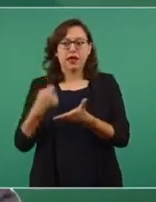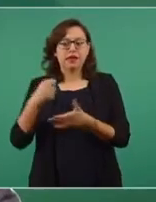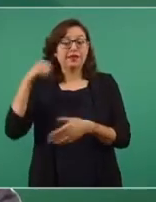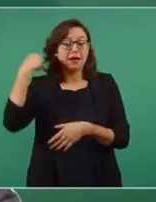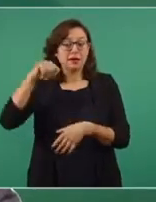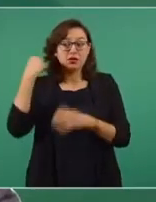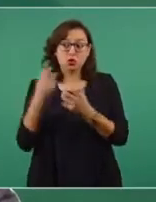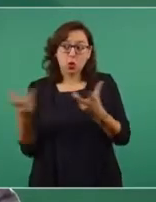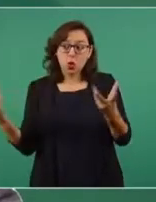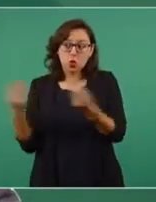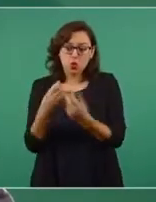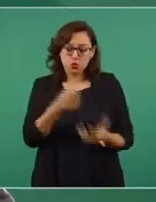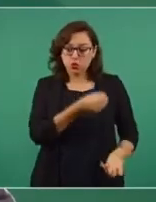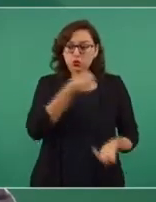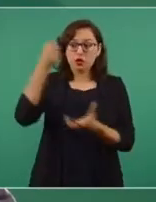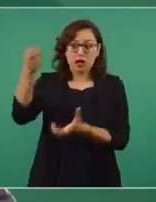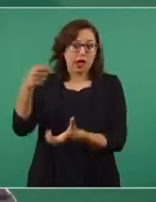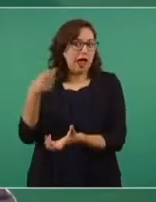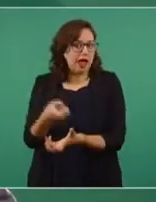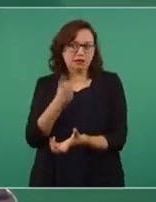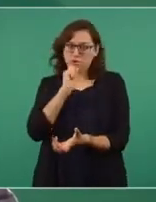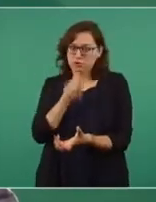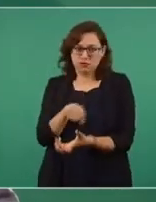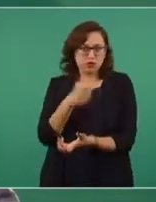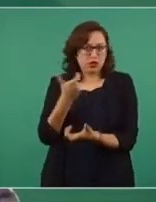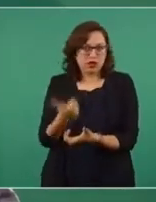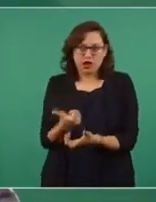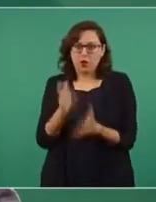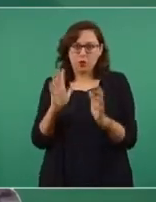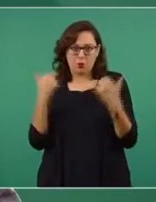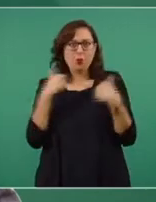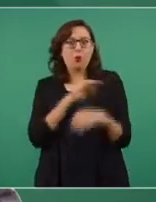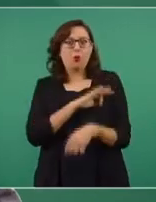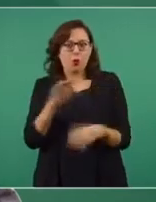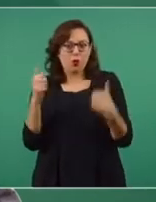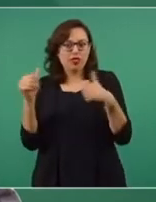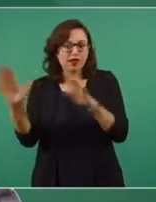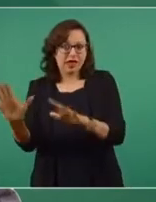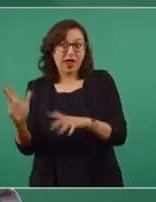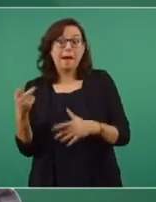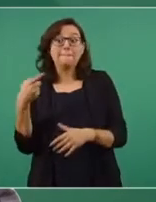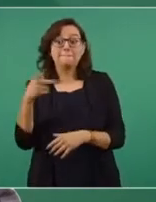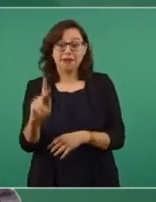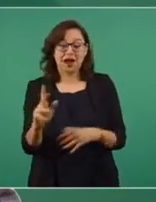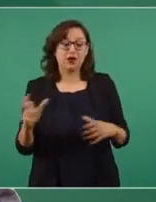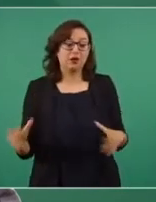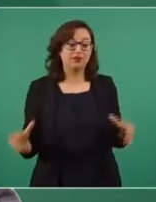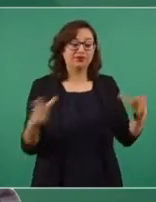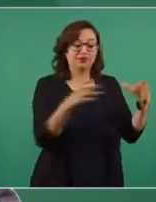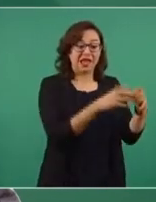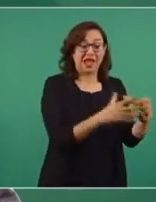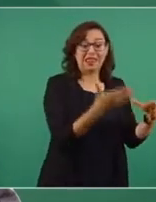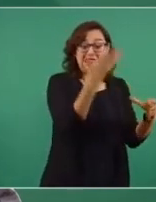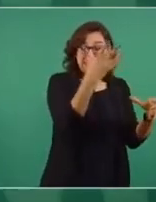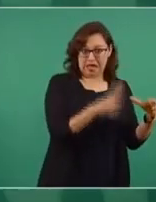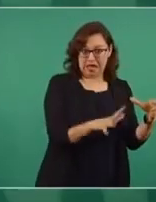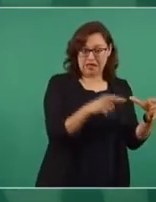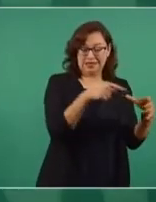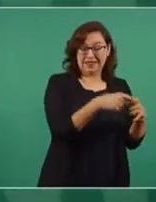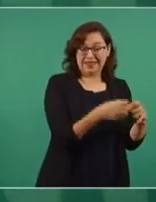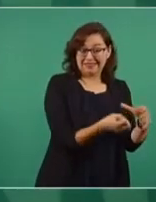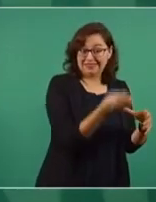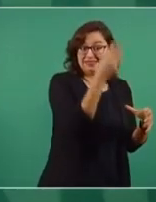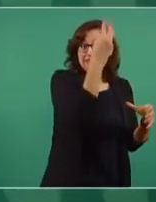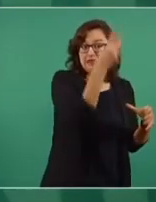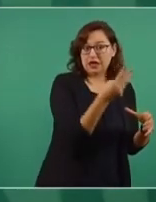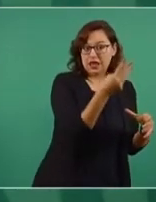Tampoco se dijo que de esas 10 empresas, tres concentraron la mitad de todos los contratos y que